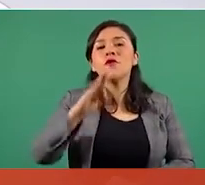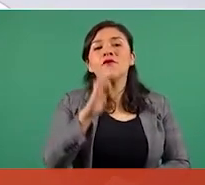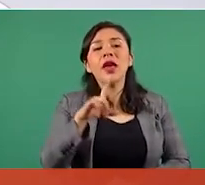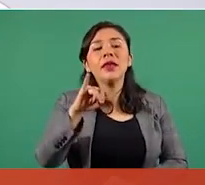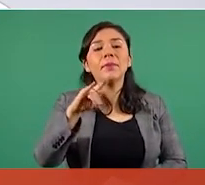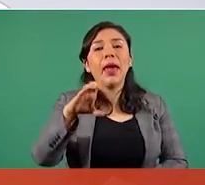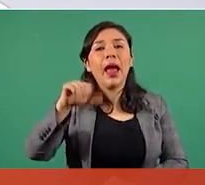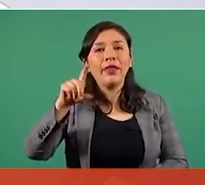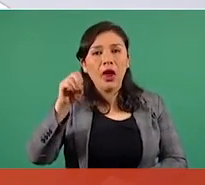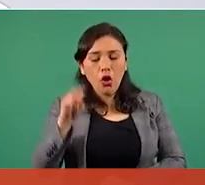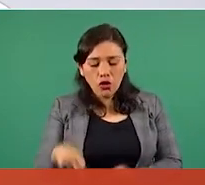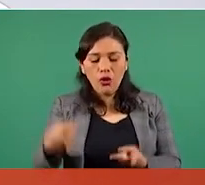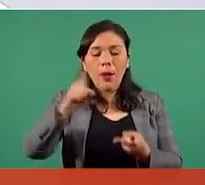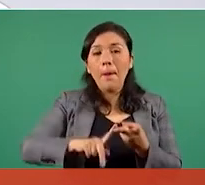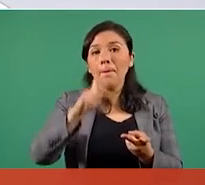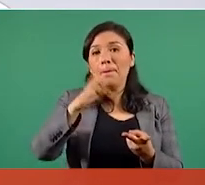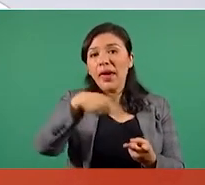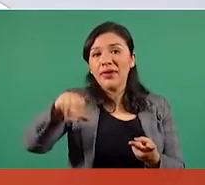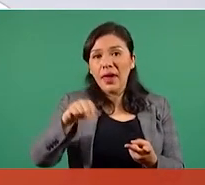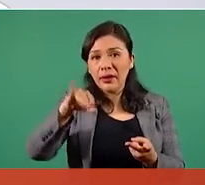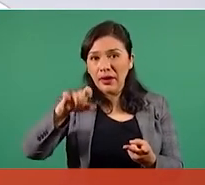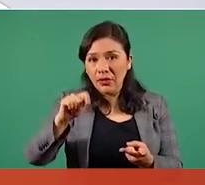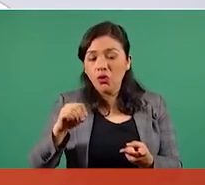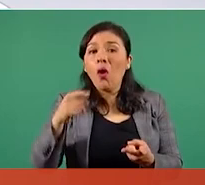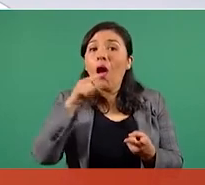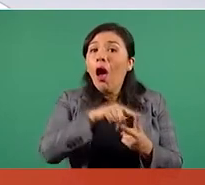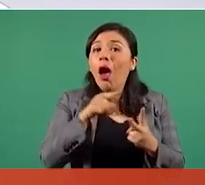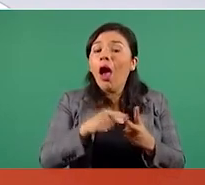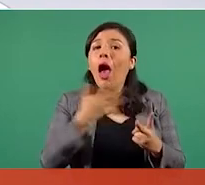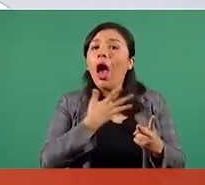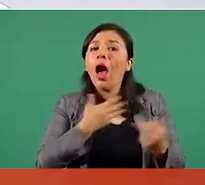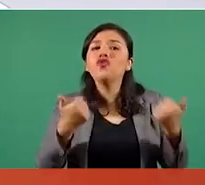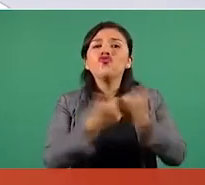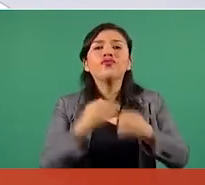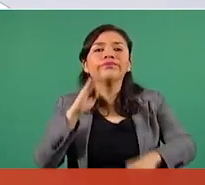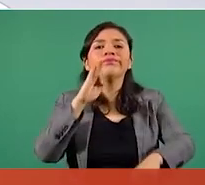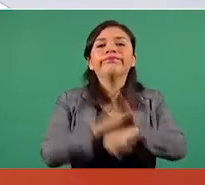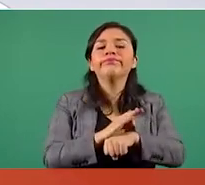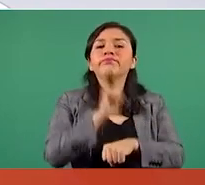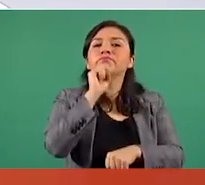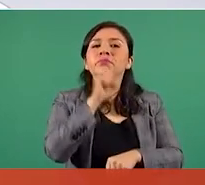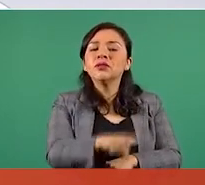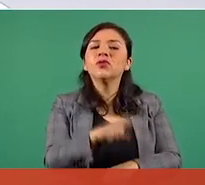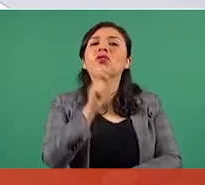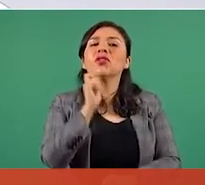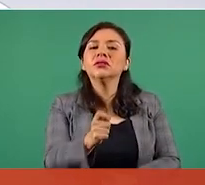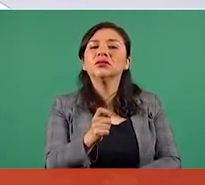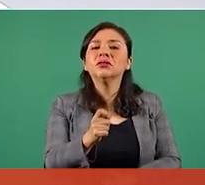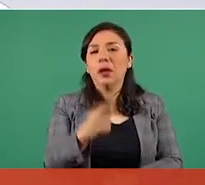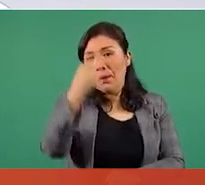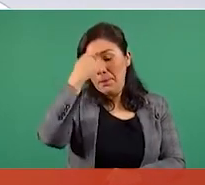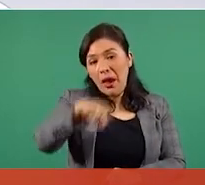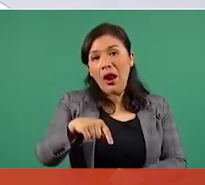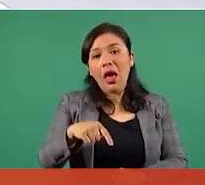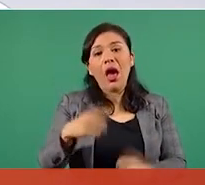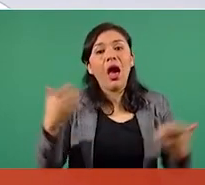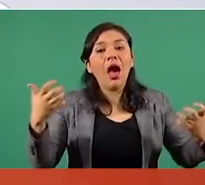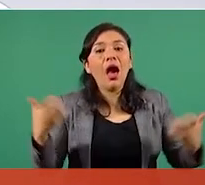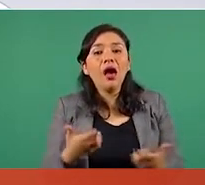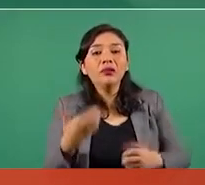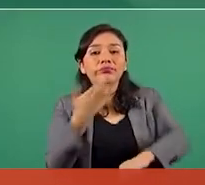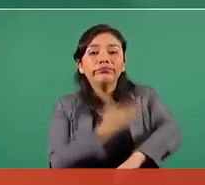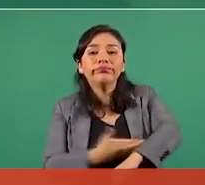Peña Nieto, bajo cuya protección operaba el caso de